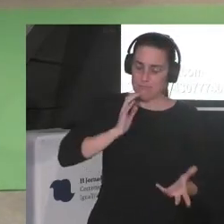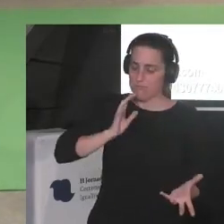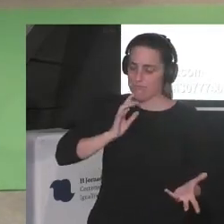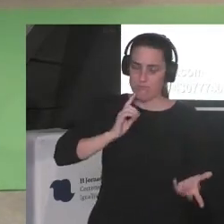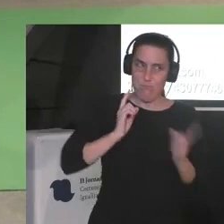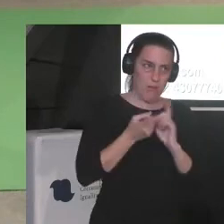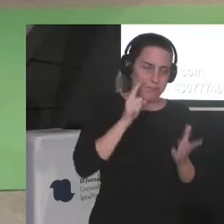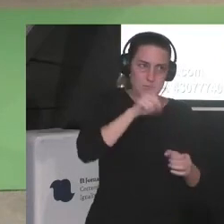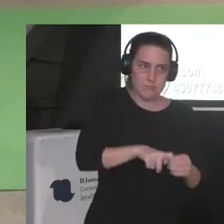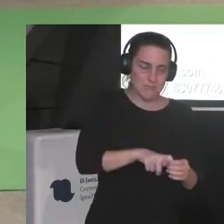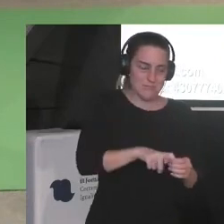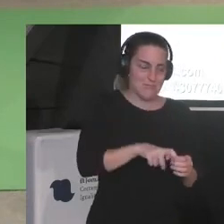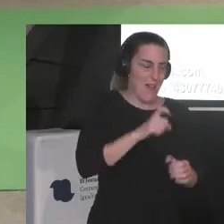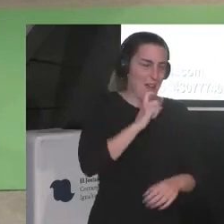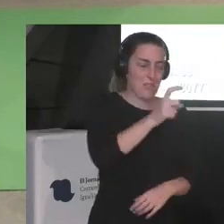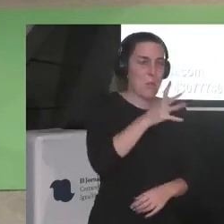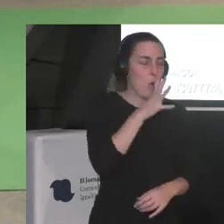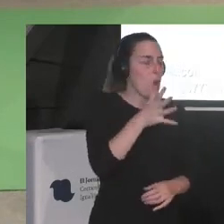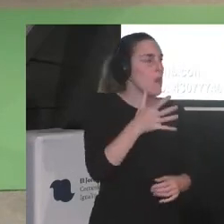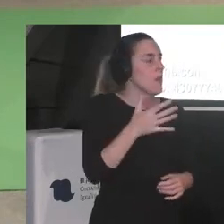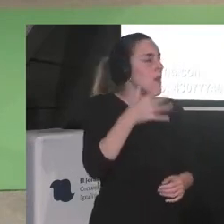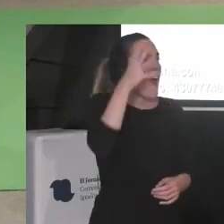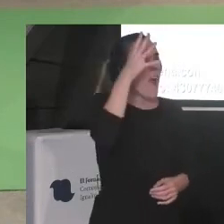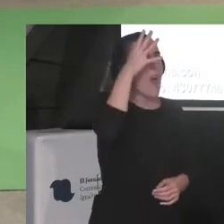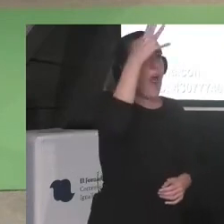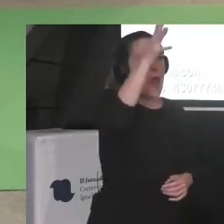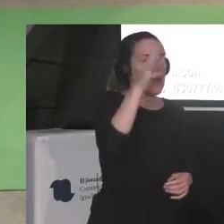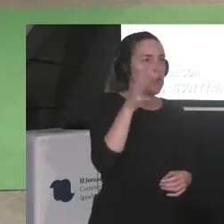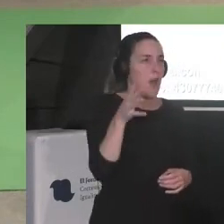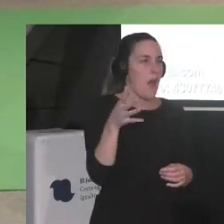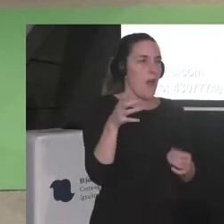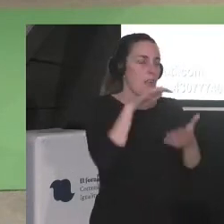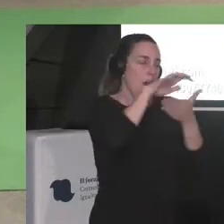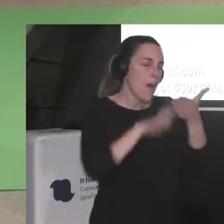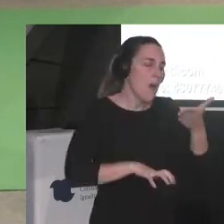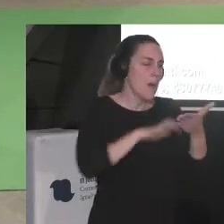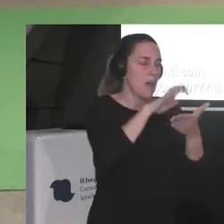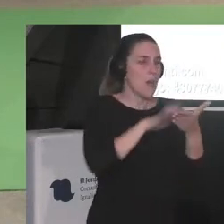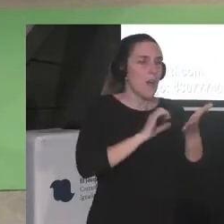confieso porque también ya estoy hartita de cartas y cartitas ¿sabes?